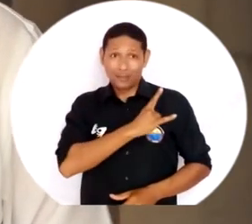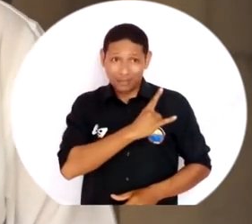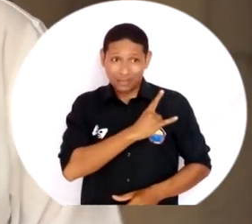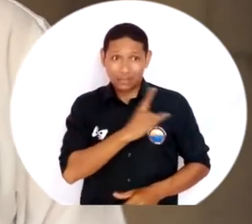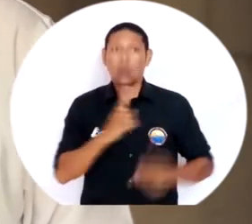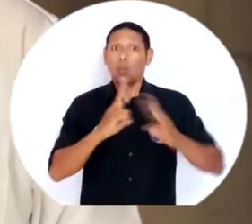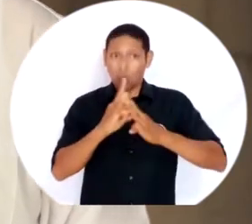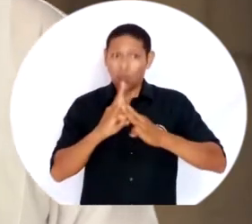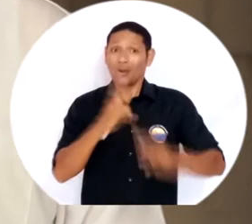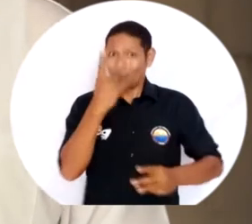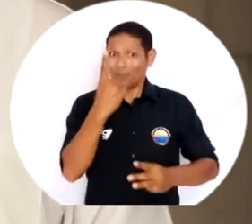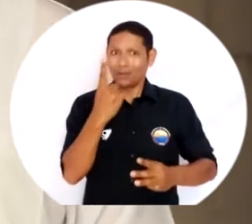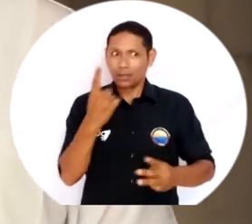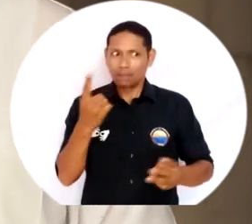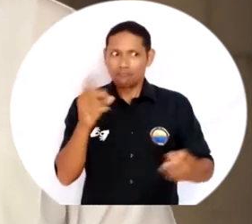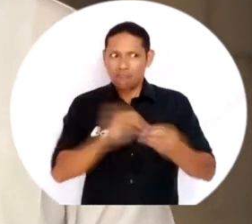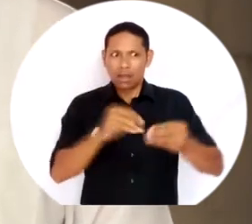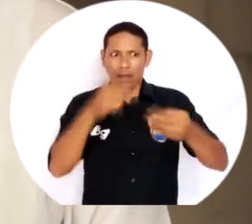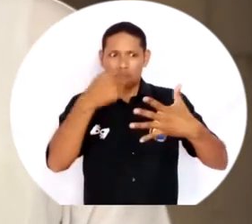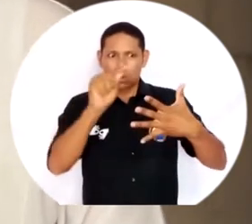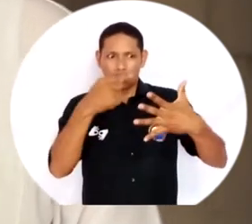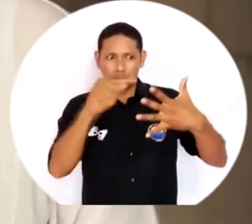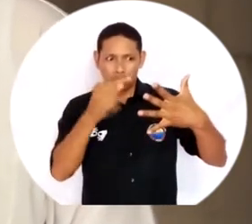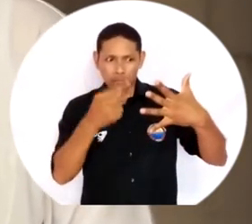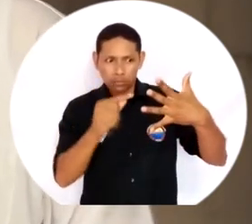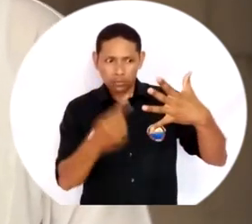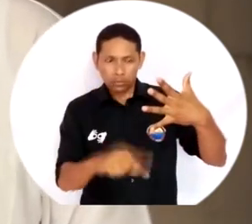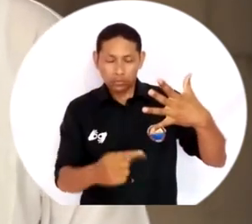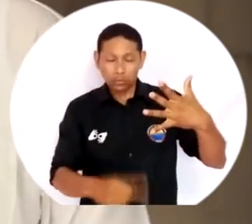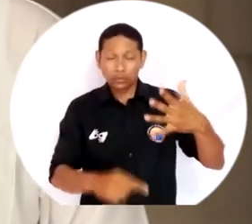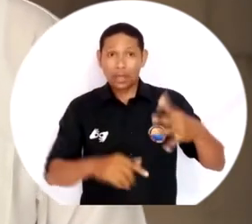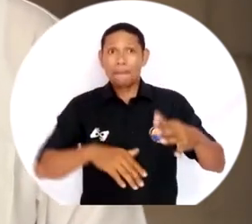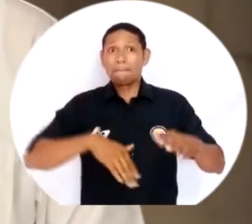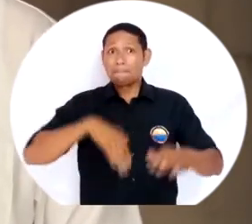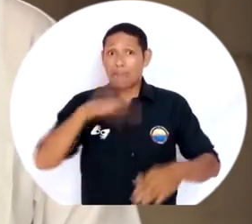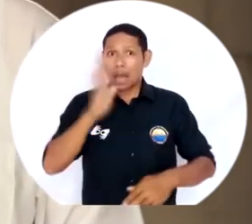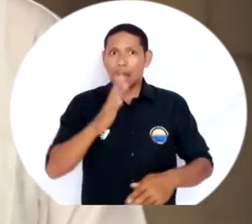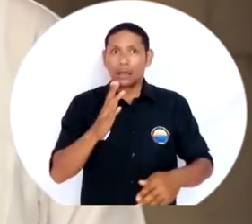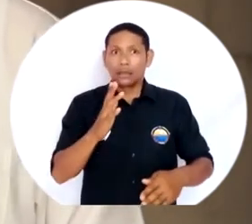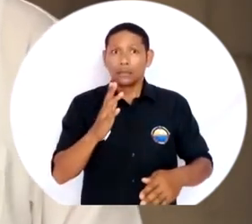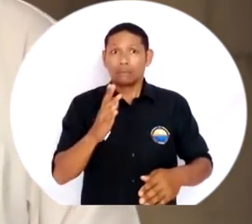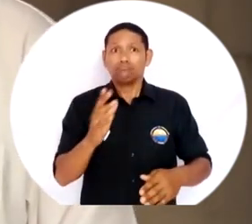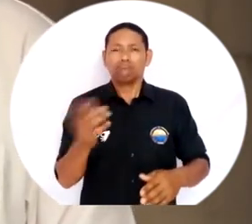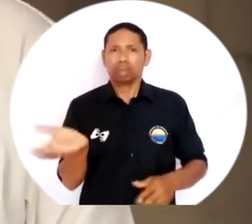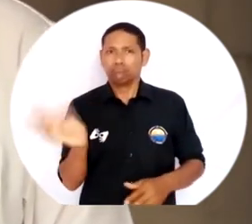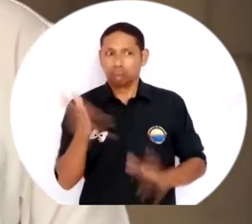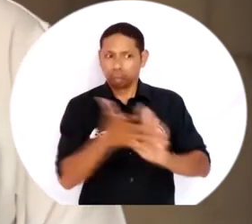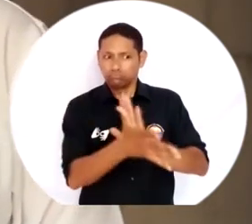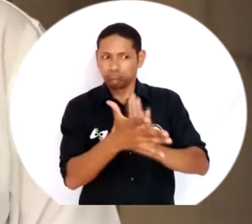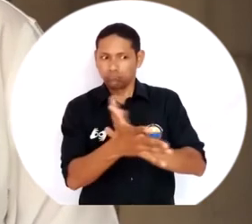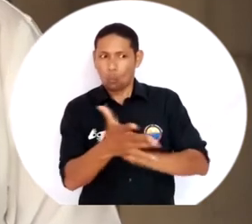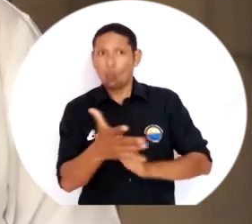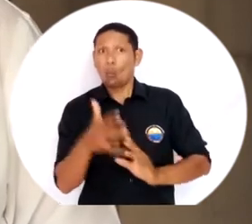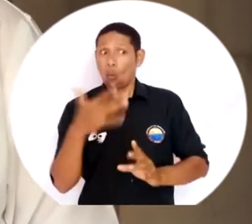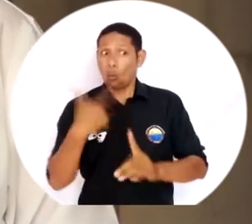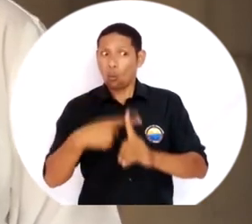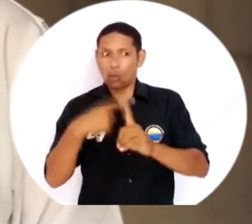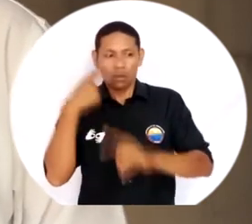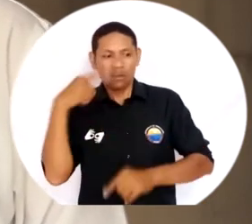Magdalena, en los distintos componentes, principalmente, por ejemplo, fue muy positivo